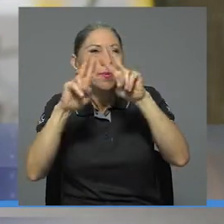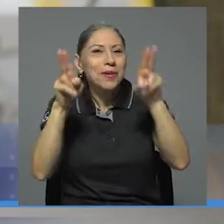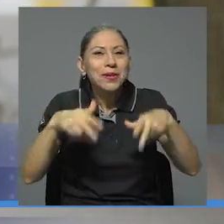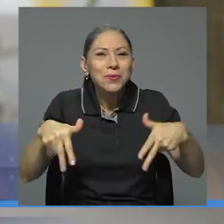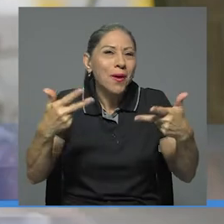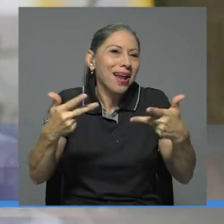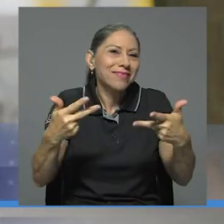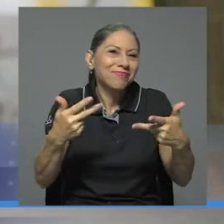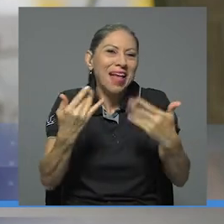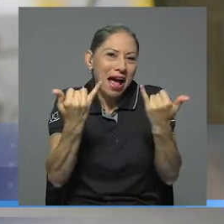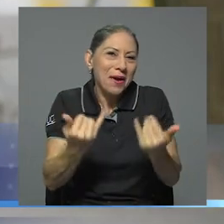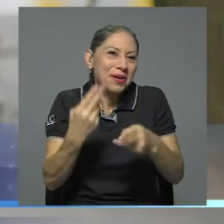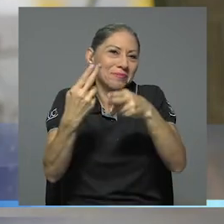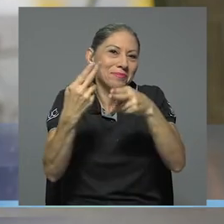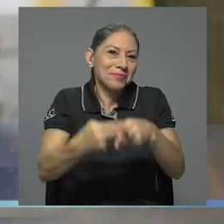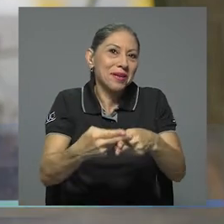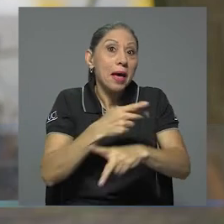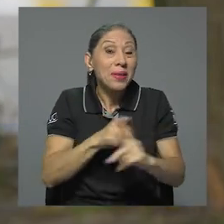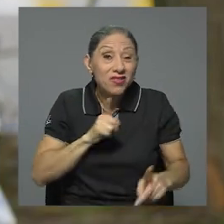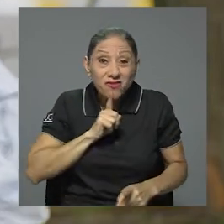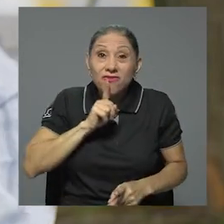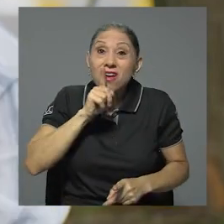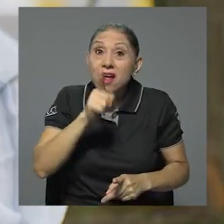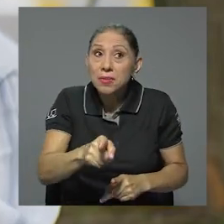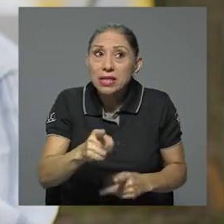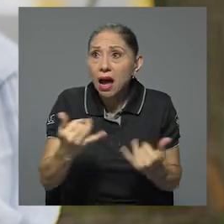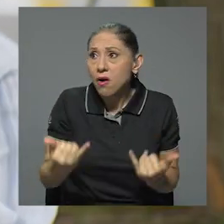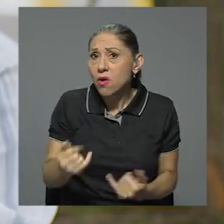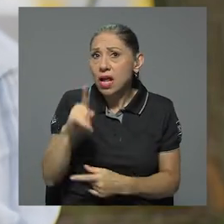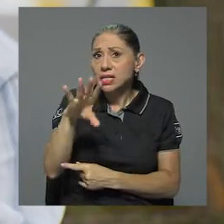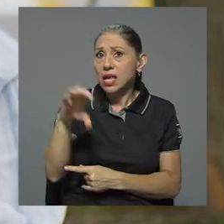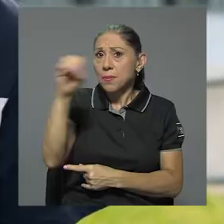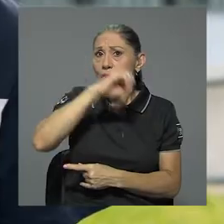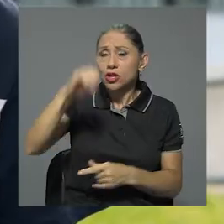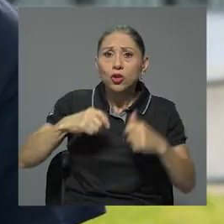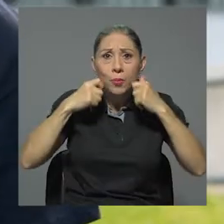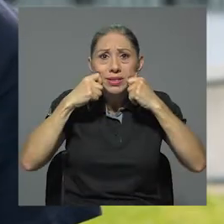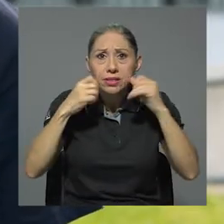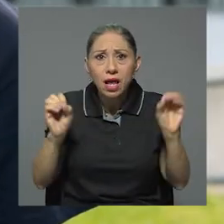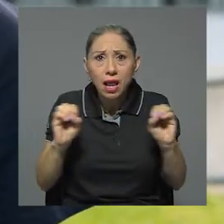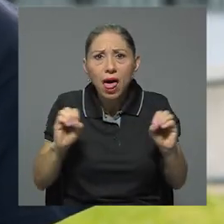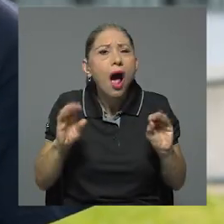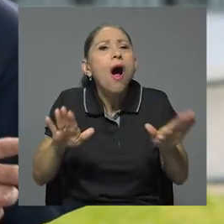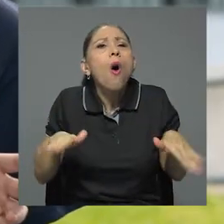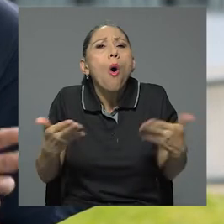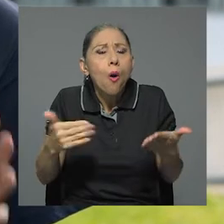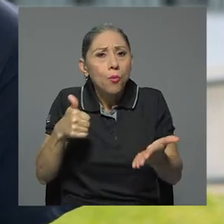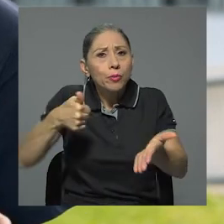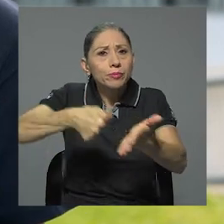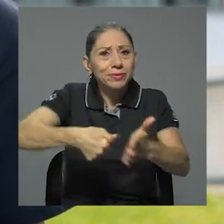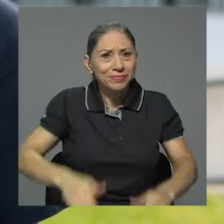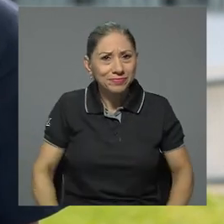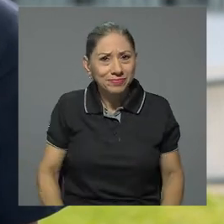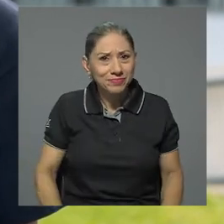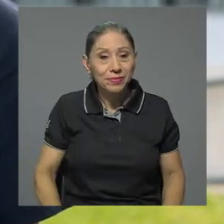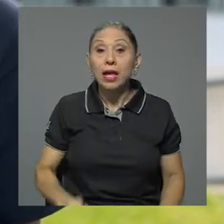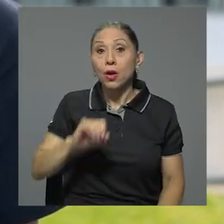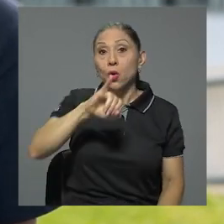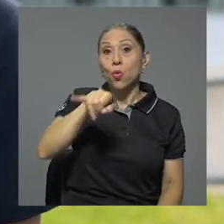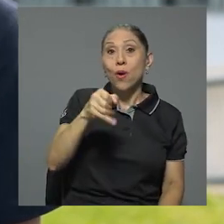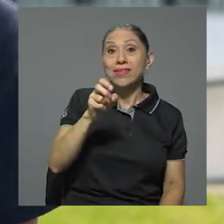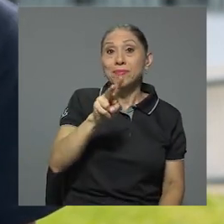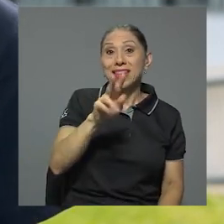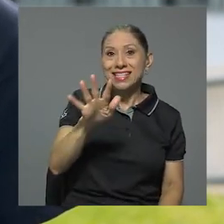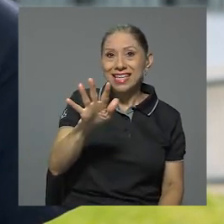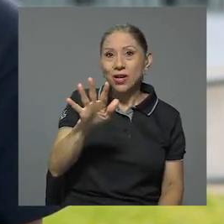votar, ya que seguimos todavía sin tener un 100% presencialidad en la universidad? Sí, este jueves 25